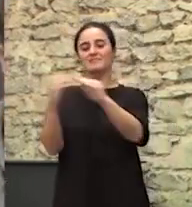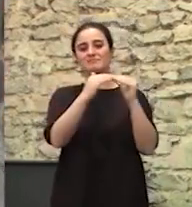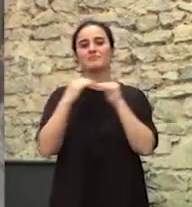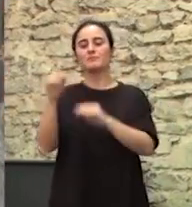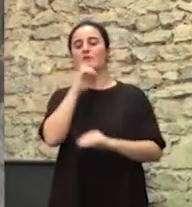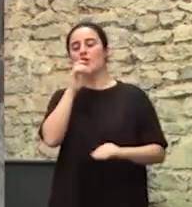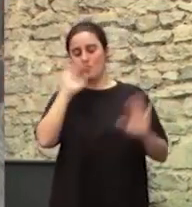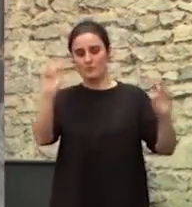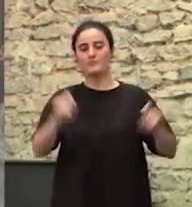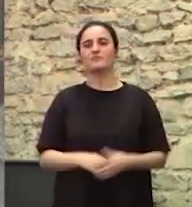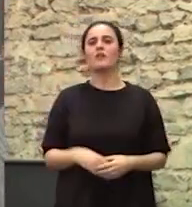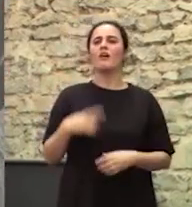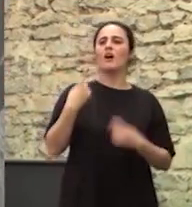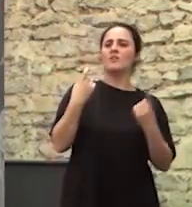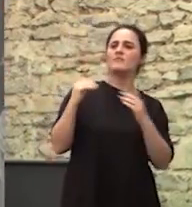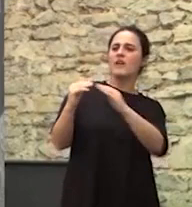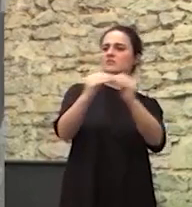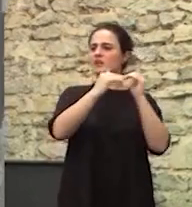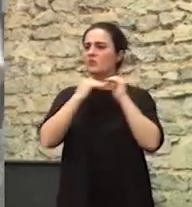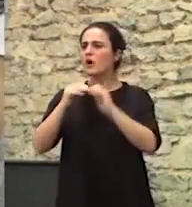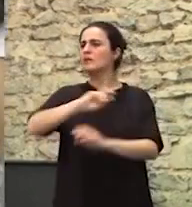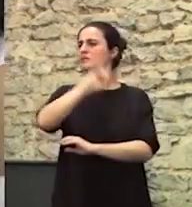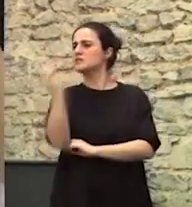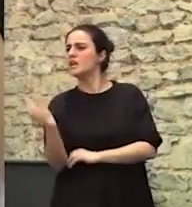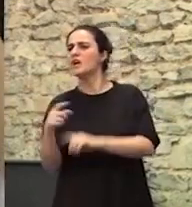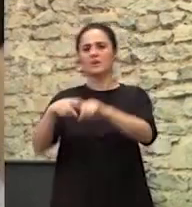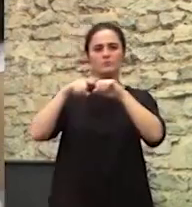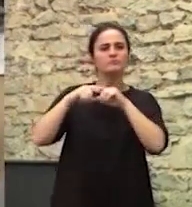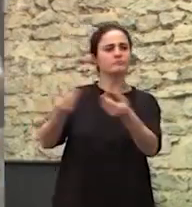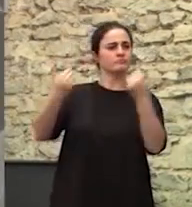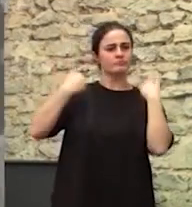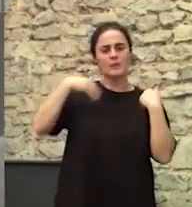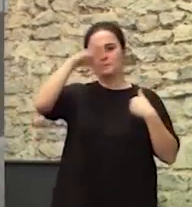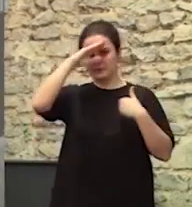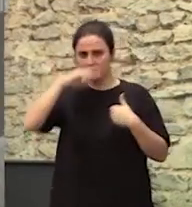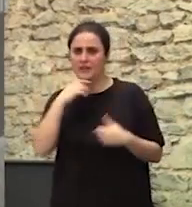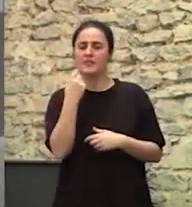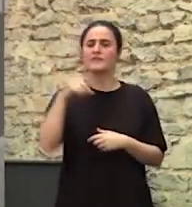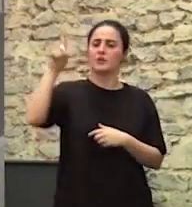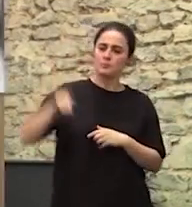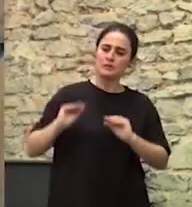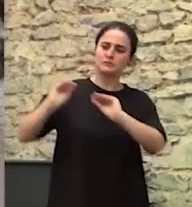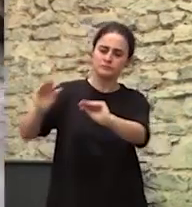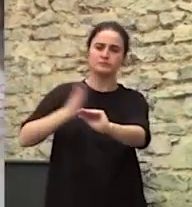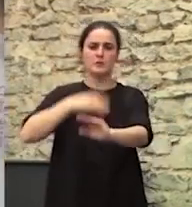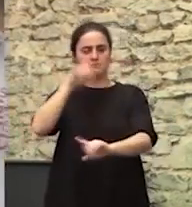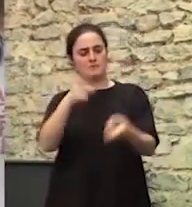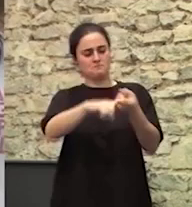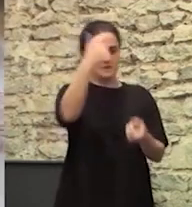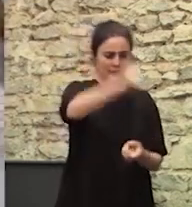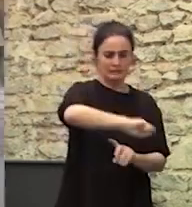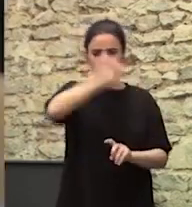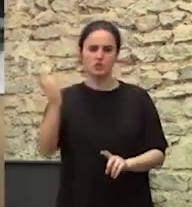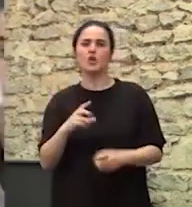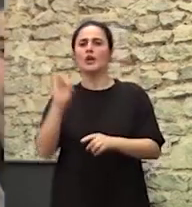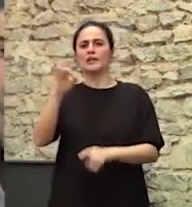¡Ay! Hay que conciliar porque no sé qué Porque no sé cuánto, no sé qué, no sé cuánto La responsabilidad, la paternidad Vamos a dividir un mes para ti, un mes para el marido, un mes para no